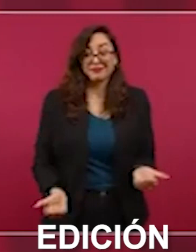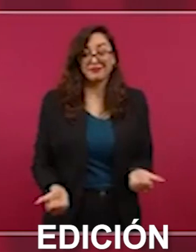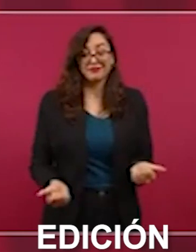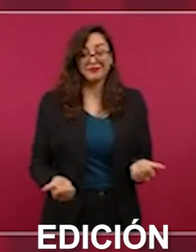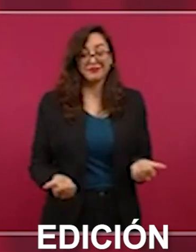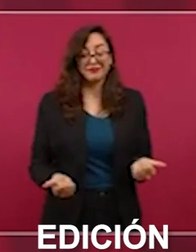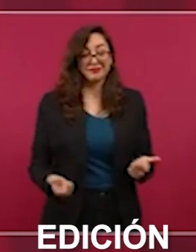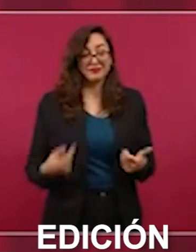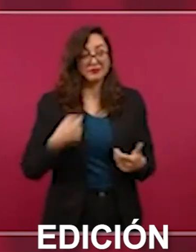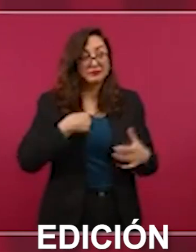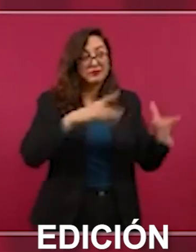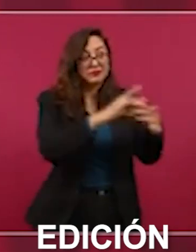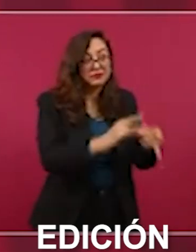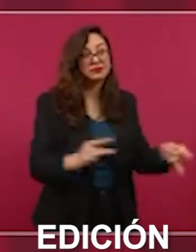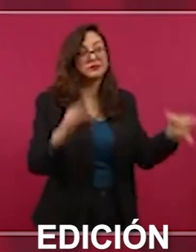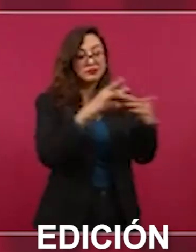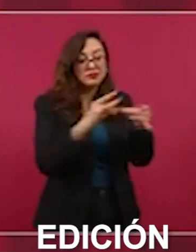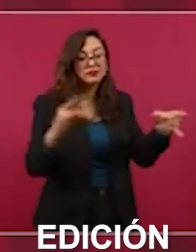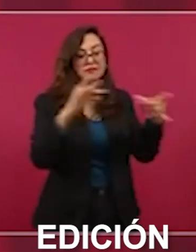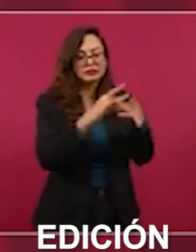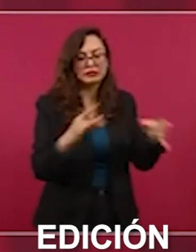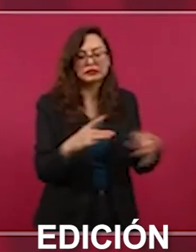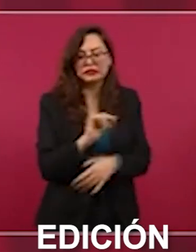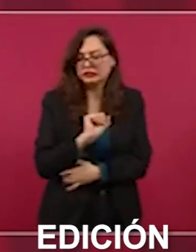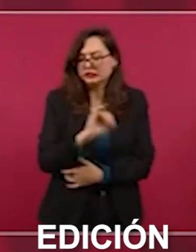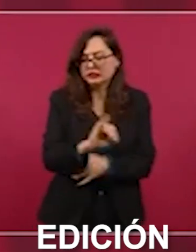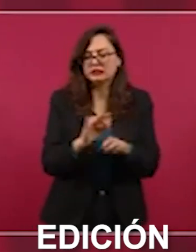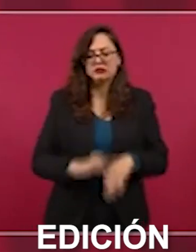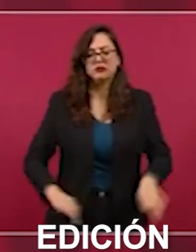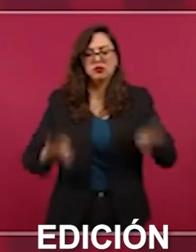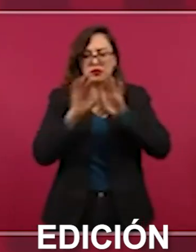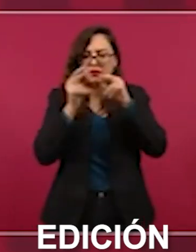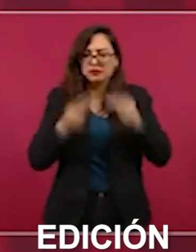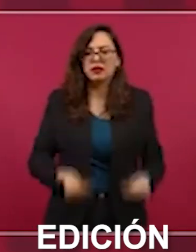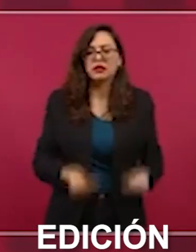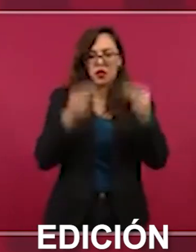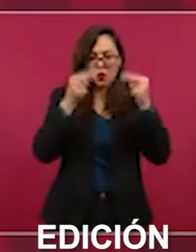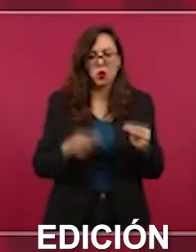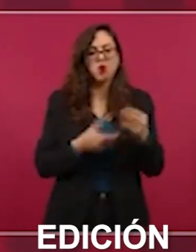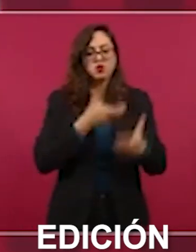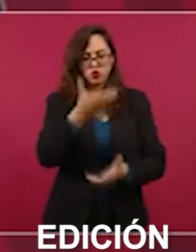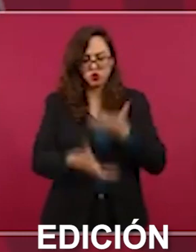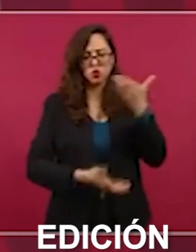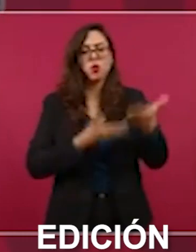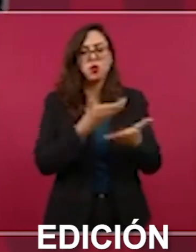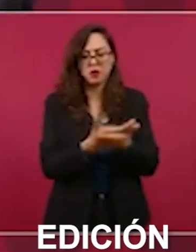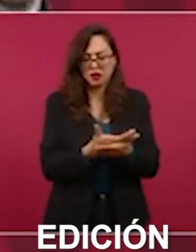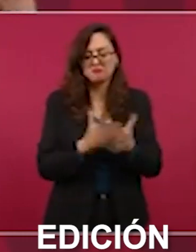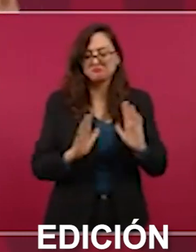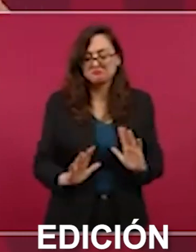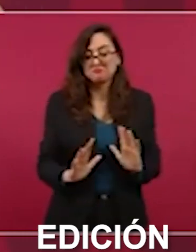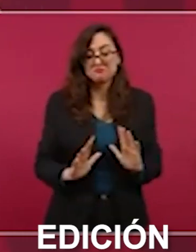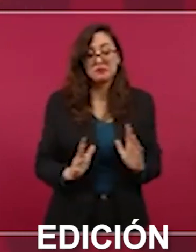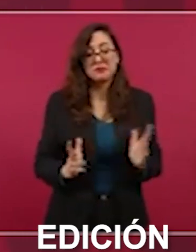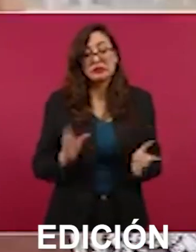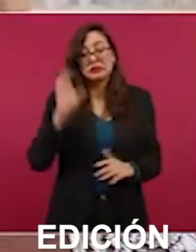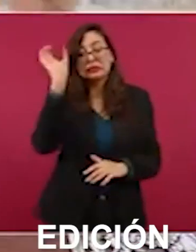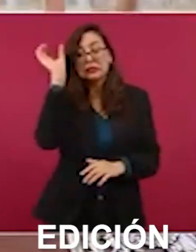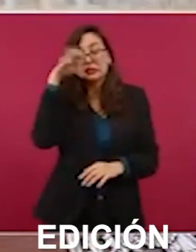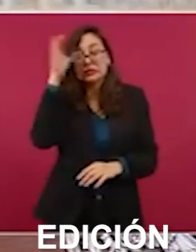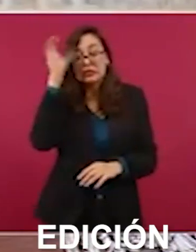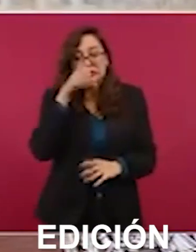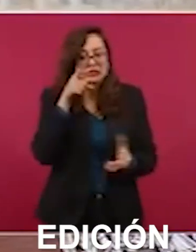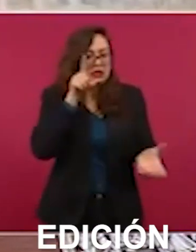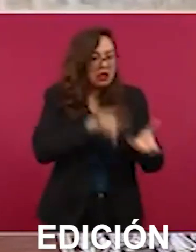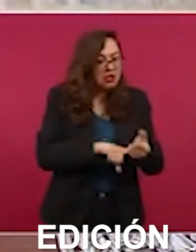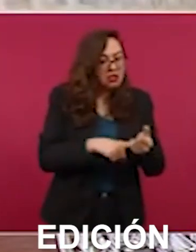ciencia que permite mayor